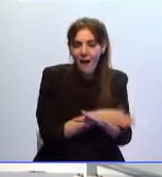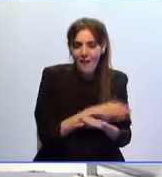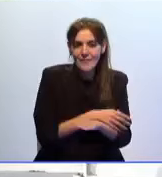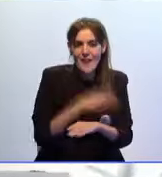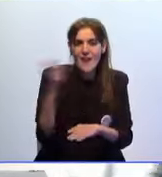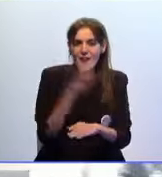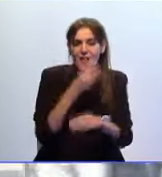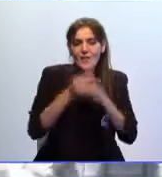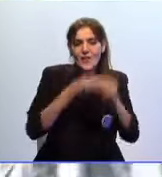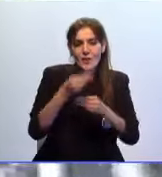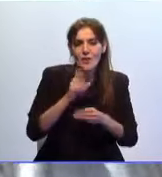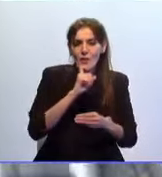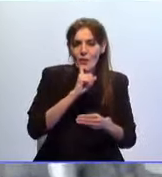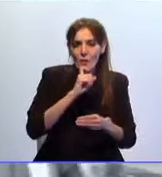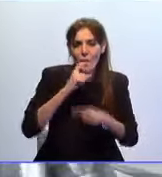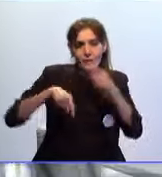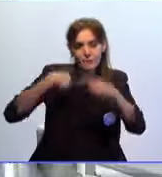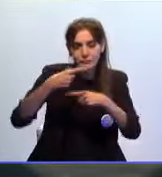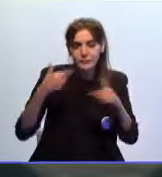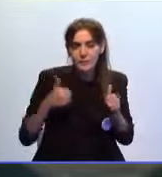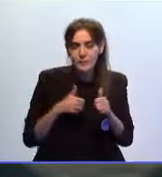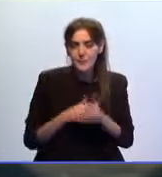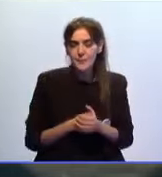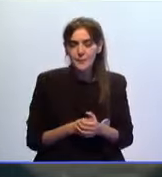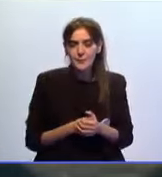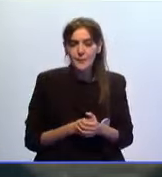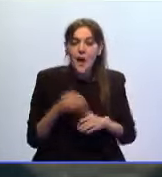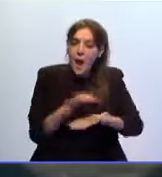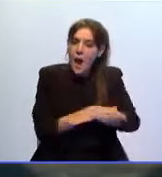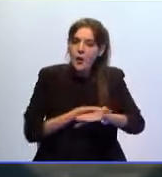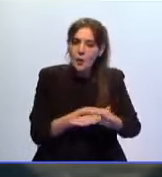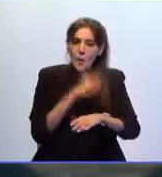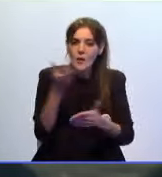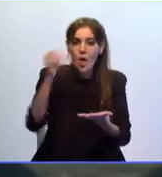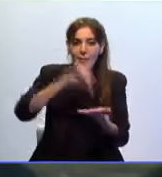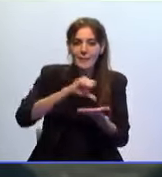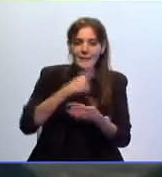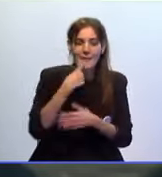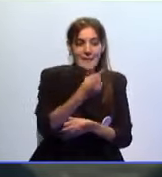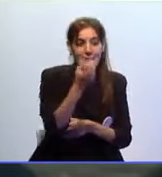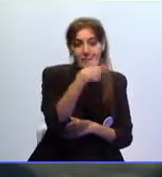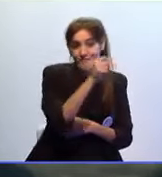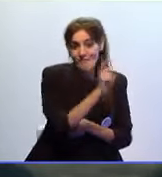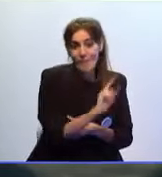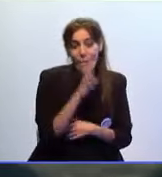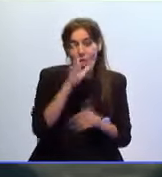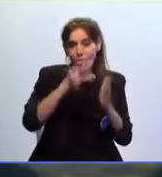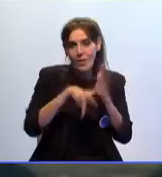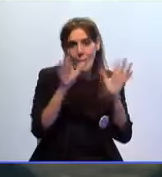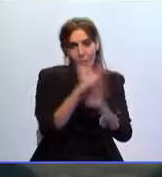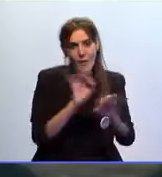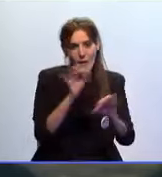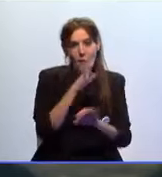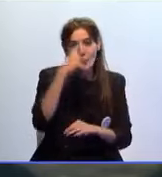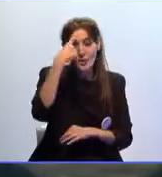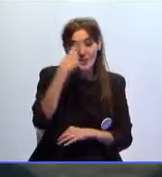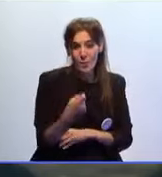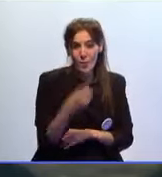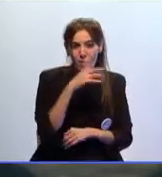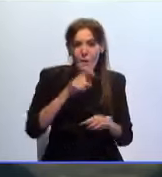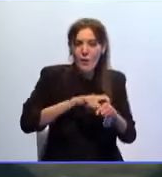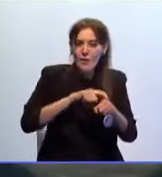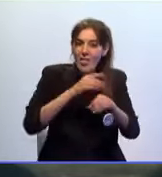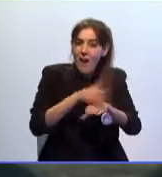ambas se realizaron de forma consecutiva. El gobierno central niega además que hubiese demora ya que recuerda que con